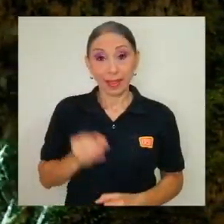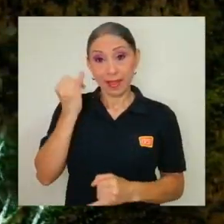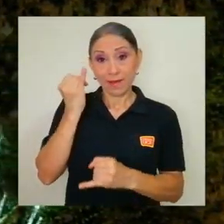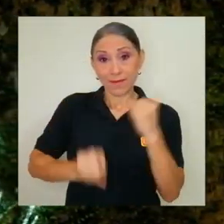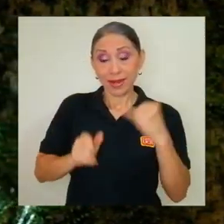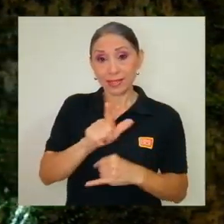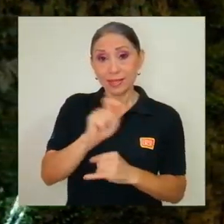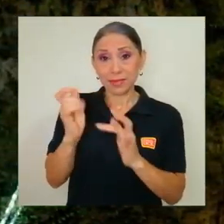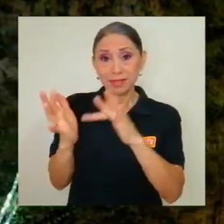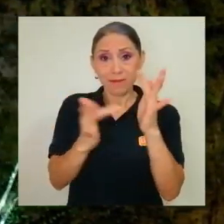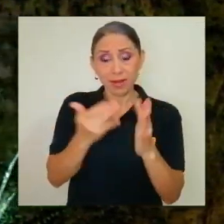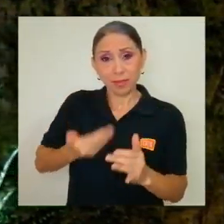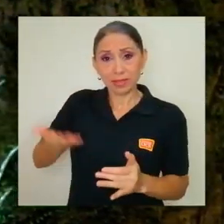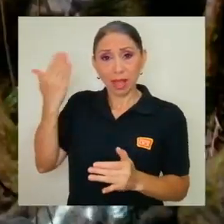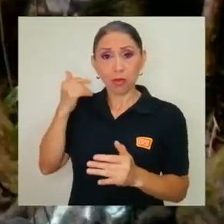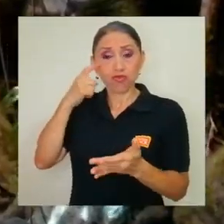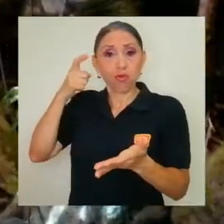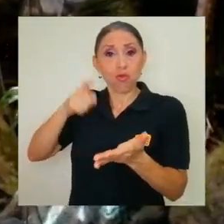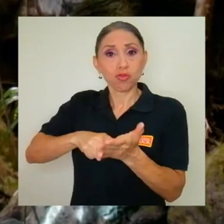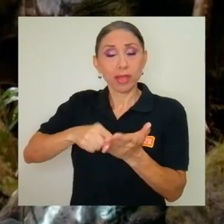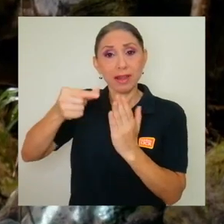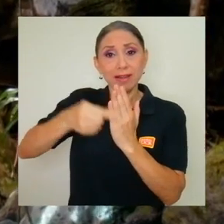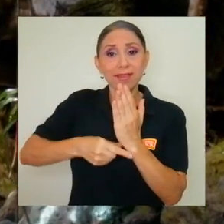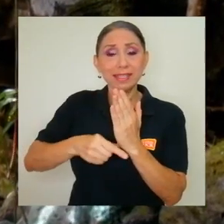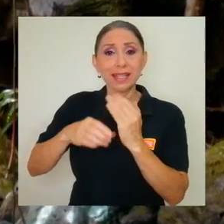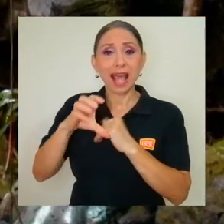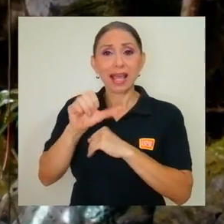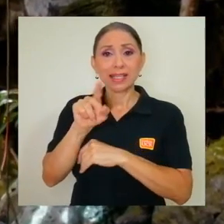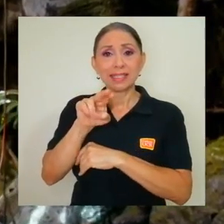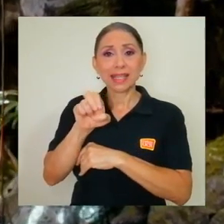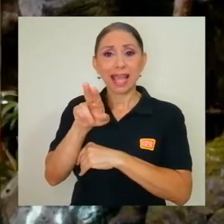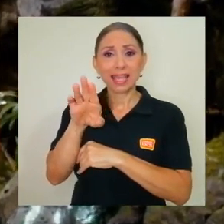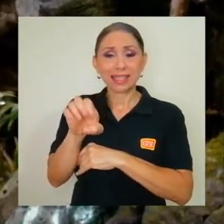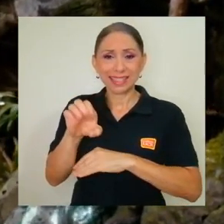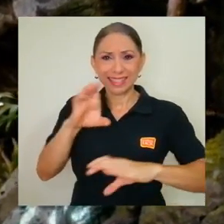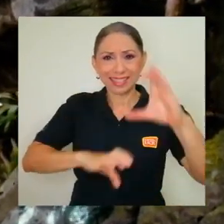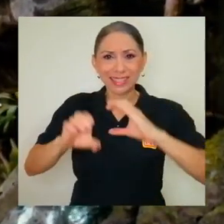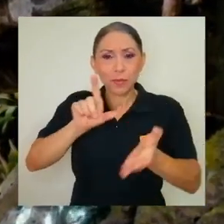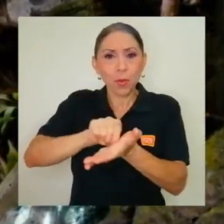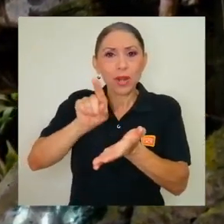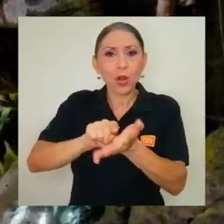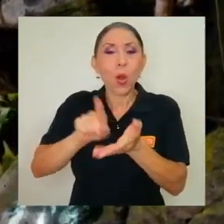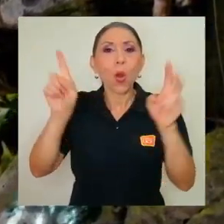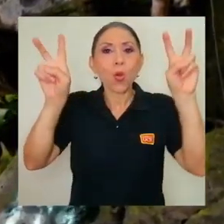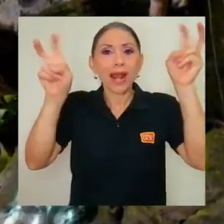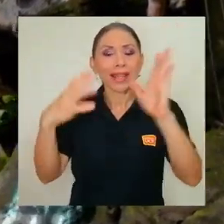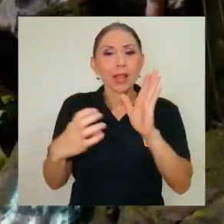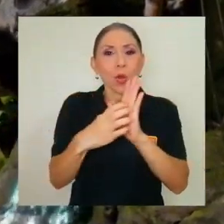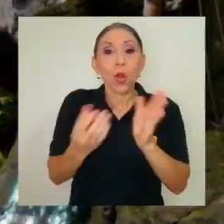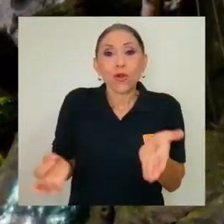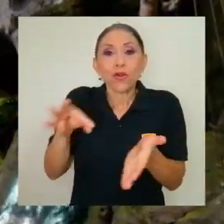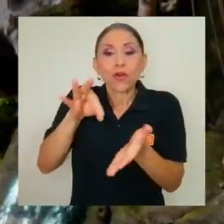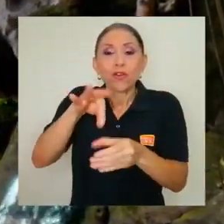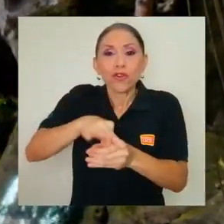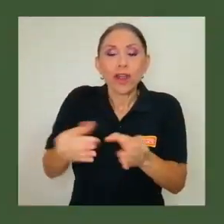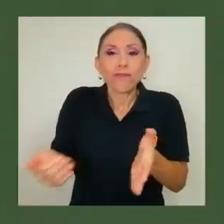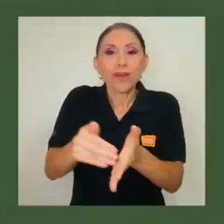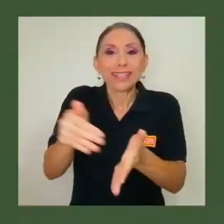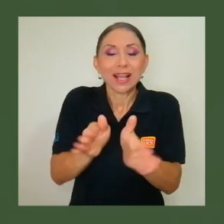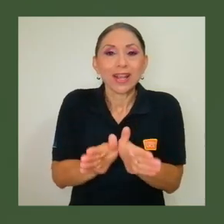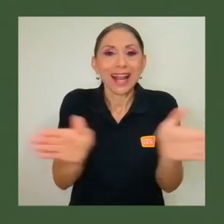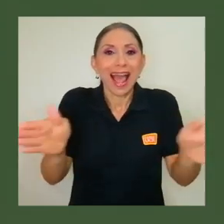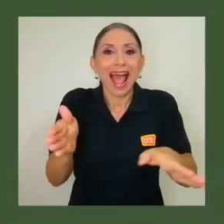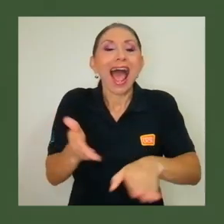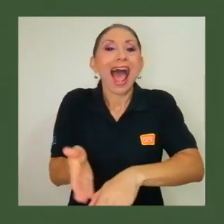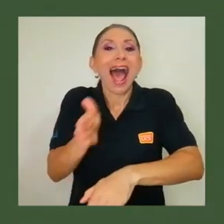A finales del mes de abril pasado, la reconocida revista Science publicó el artículo Reforestación generalizada